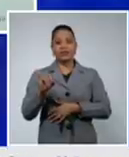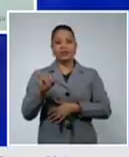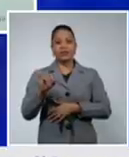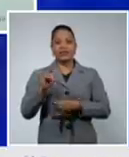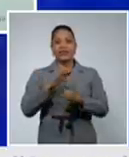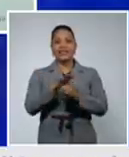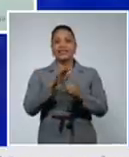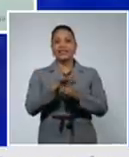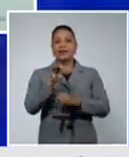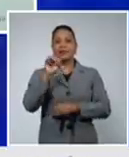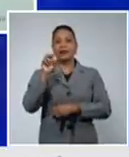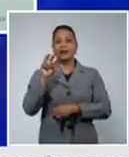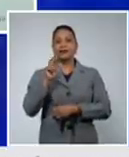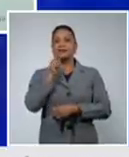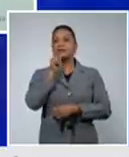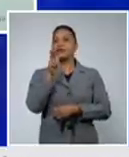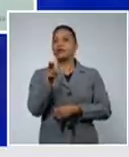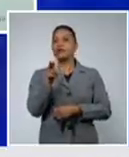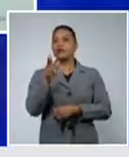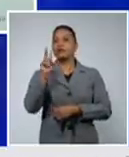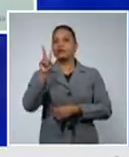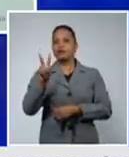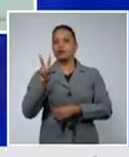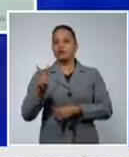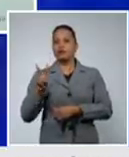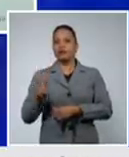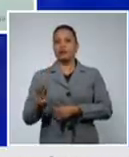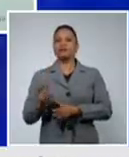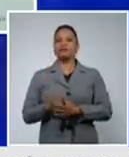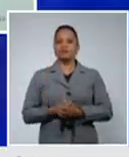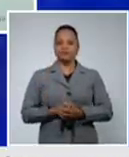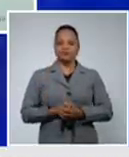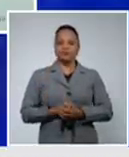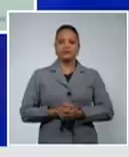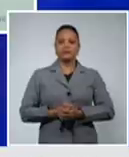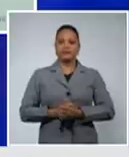y Ciro Redondo dos casos autóctonos ayer de cada 1